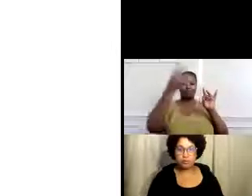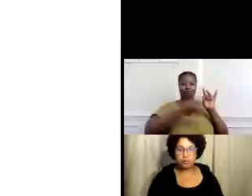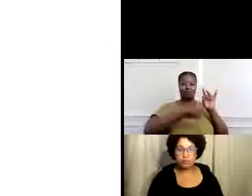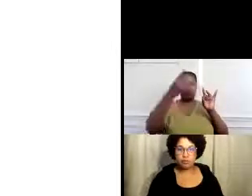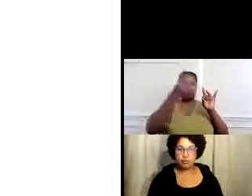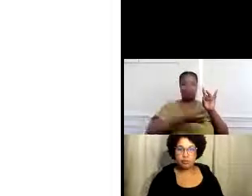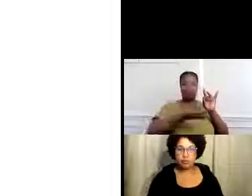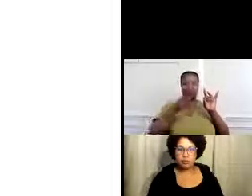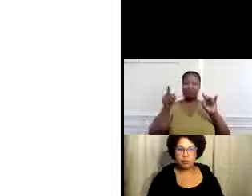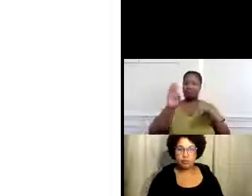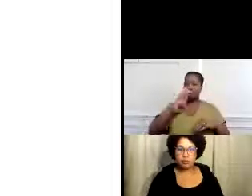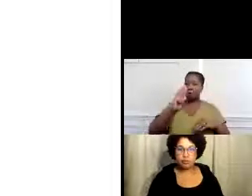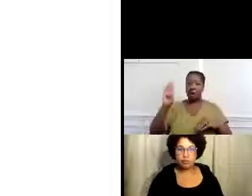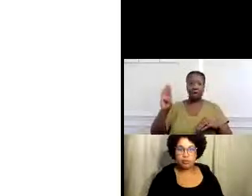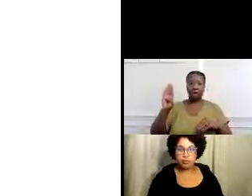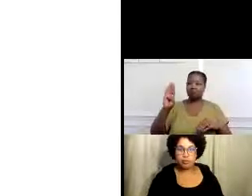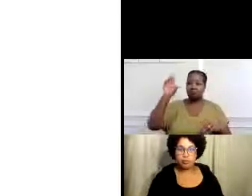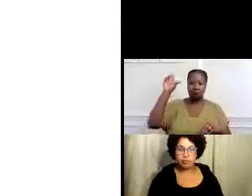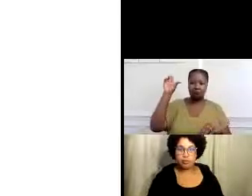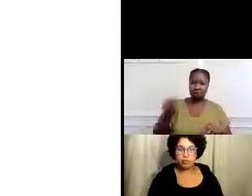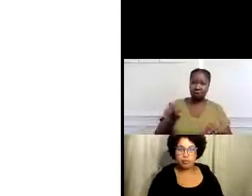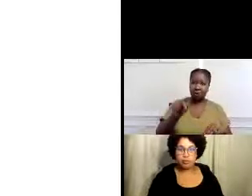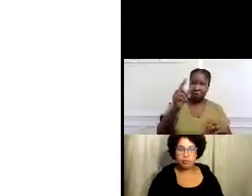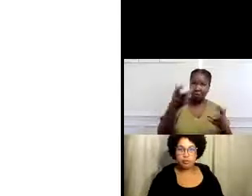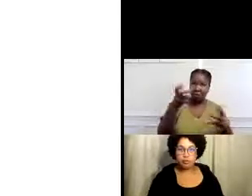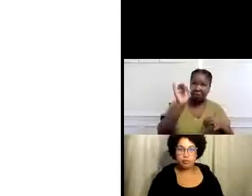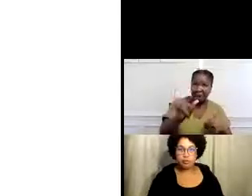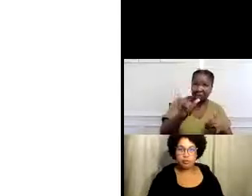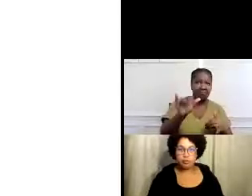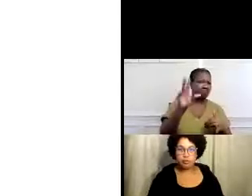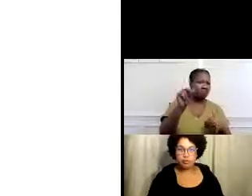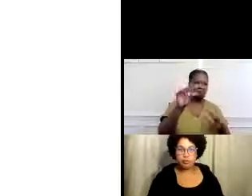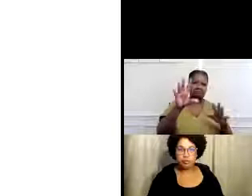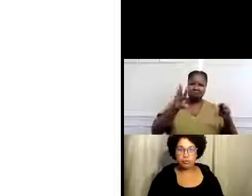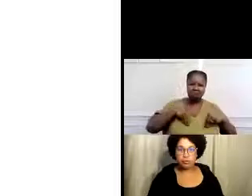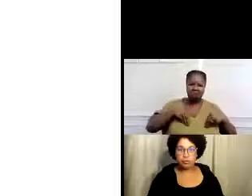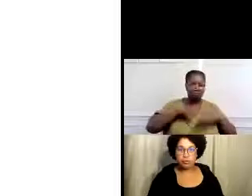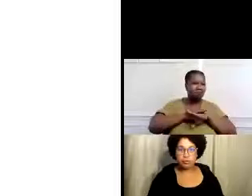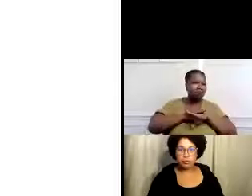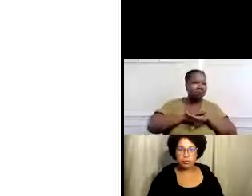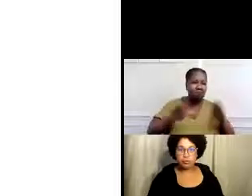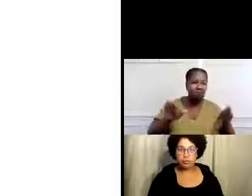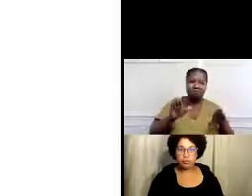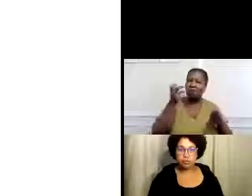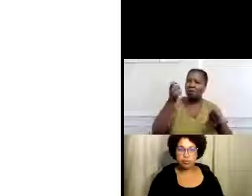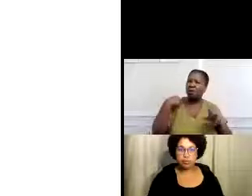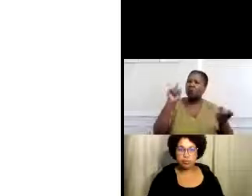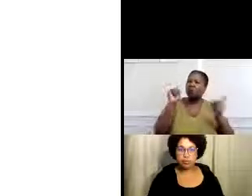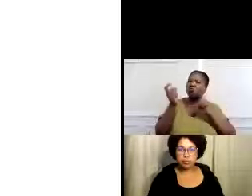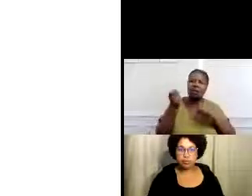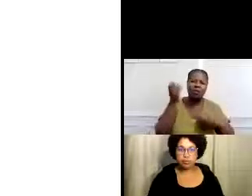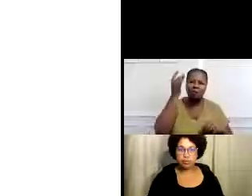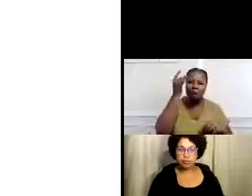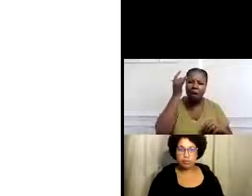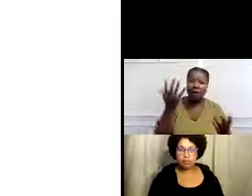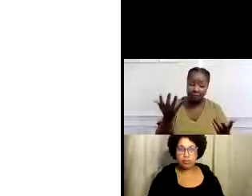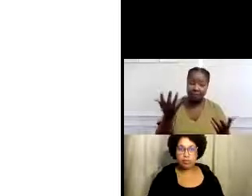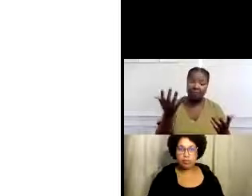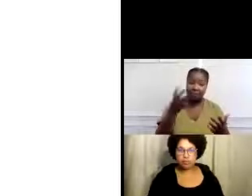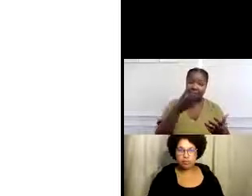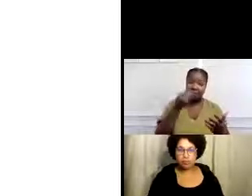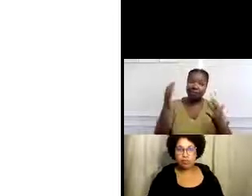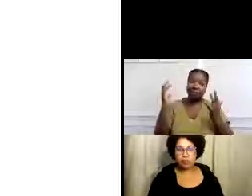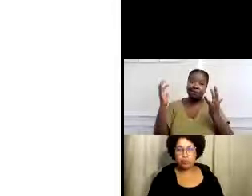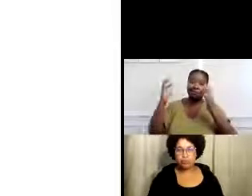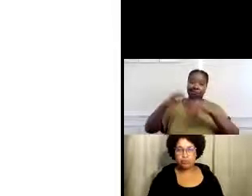electrónicamente. Y Blockbuster dijo, no, la gente no va a querer eso. No van a querer hacer ese cambio. ¿Por qué hacer el